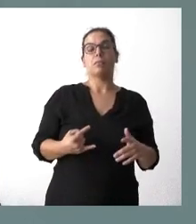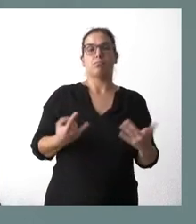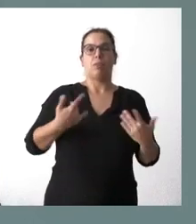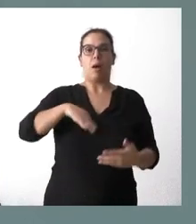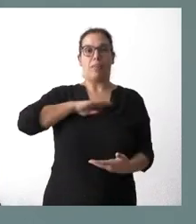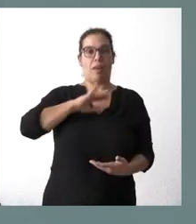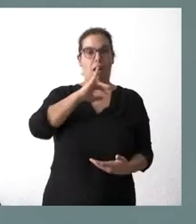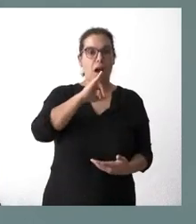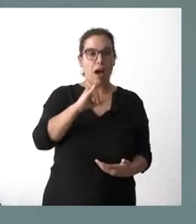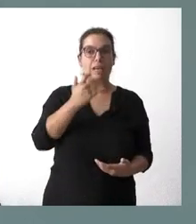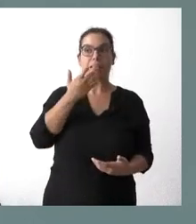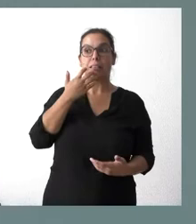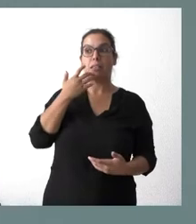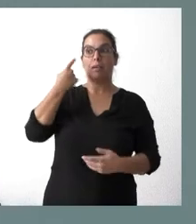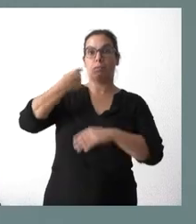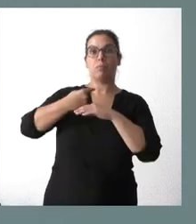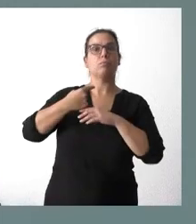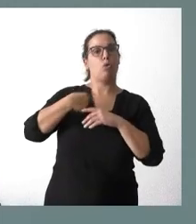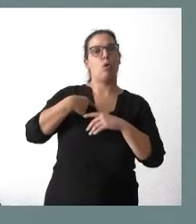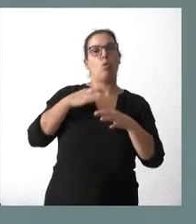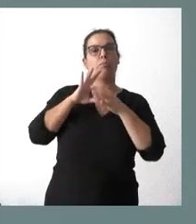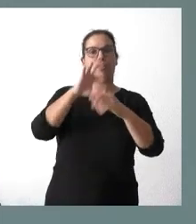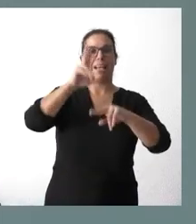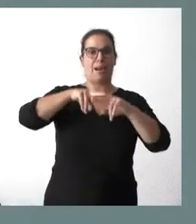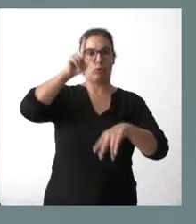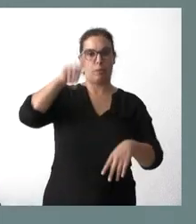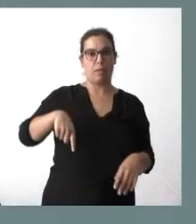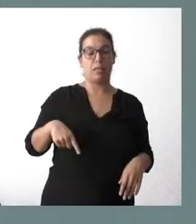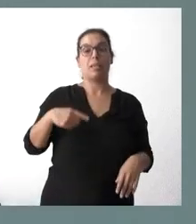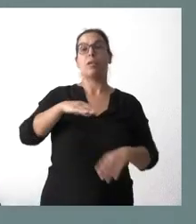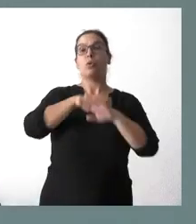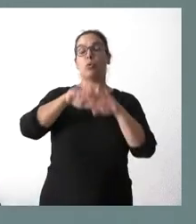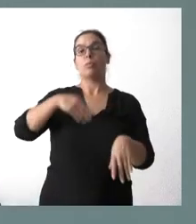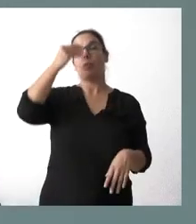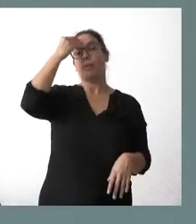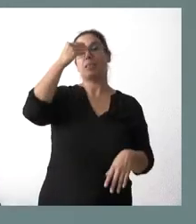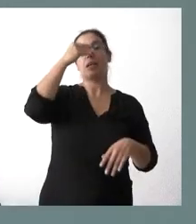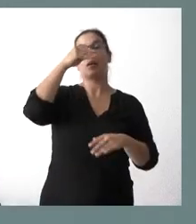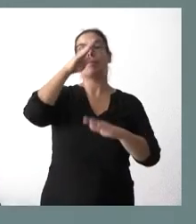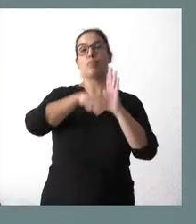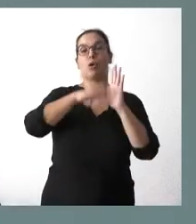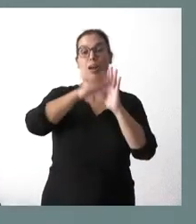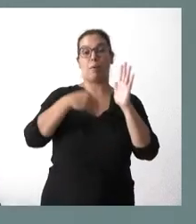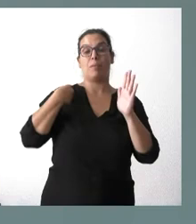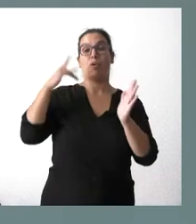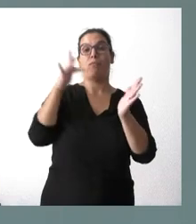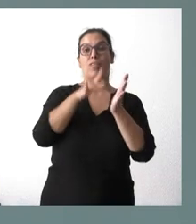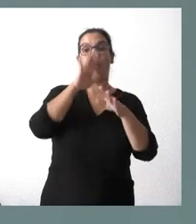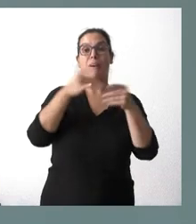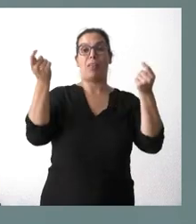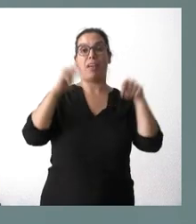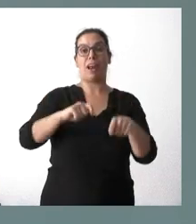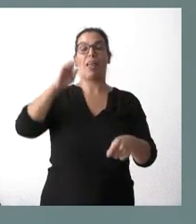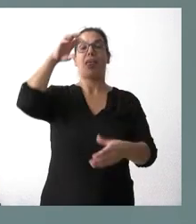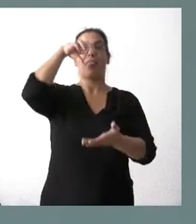y de acuerdo con la orientación europea, el tema del carbón. Y, por último, que se reconsidere el programa de calendario de cierre de las centrales nucleares en vigor,